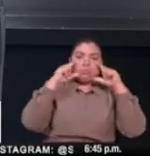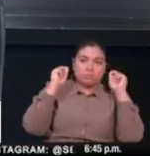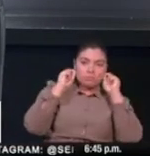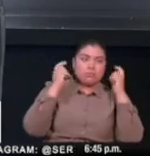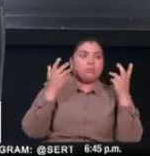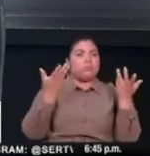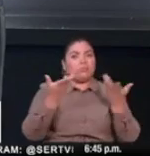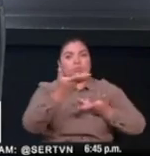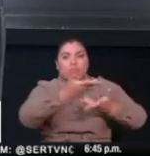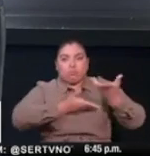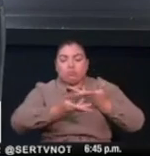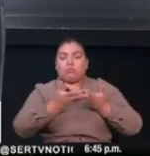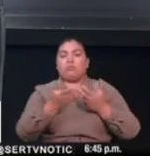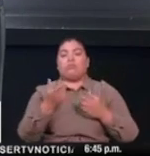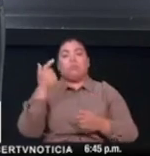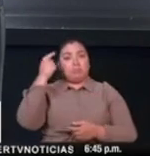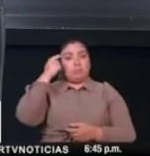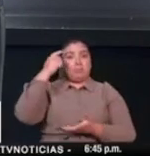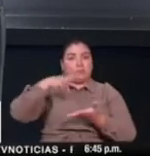conviven dentro de nuestro hogar.